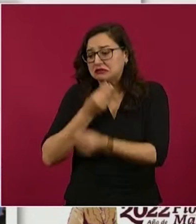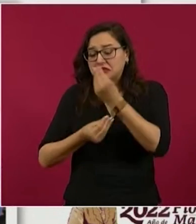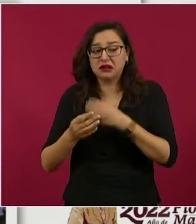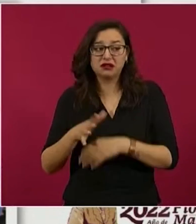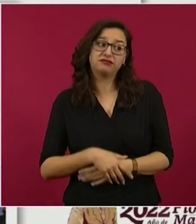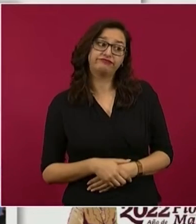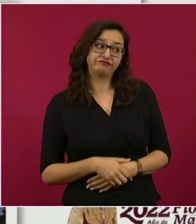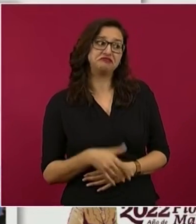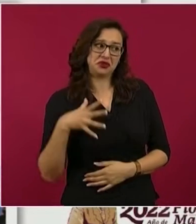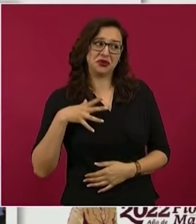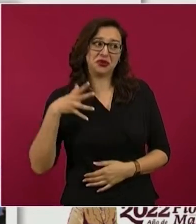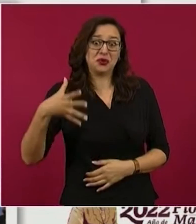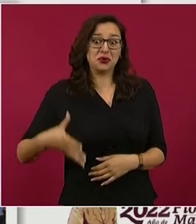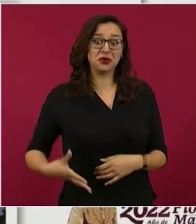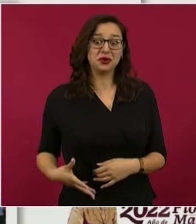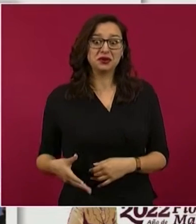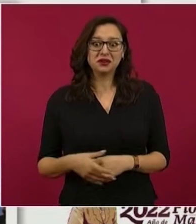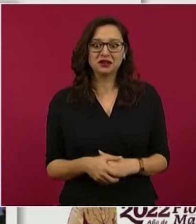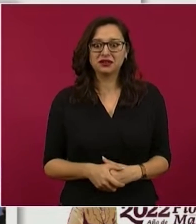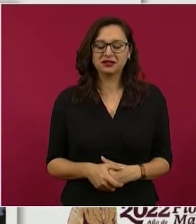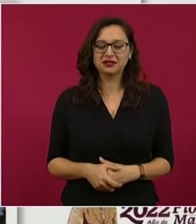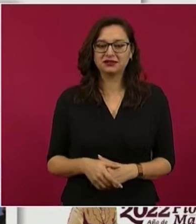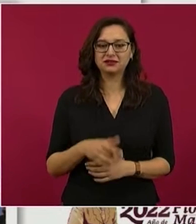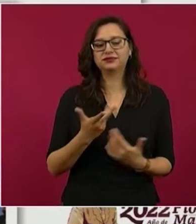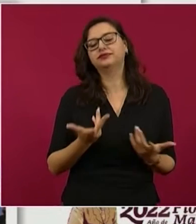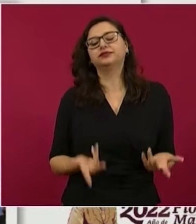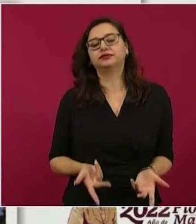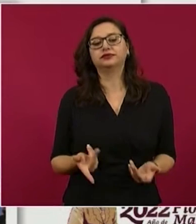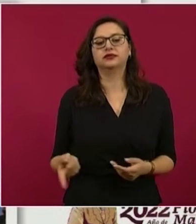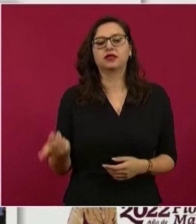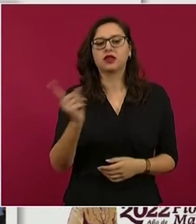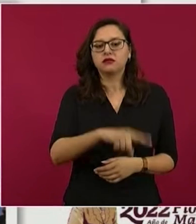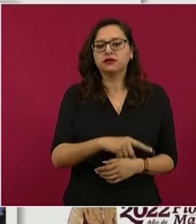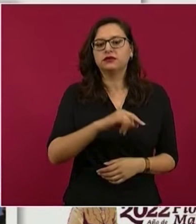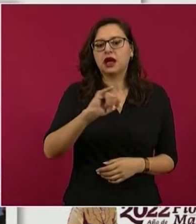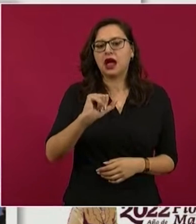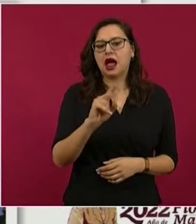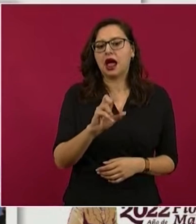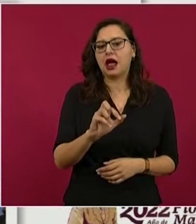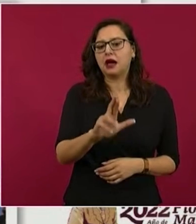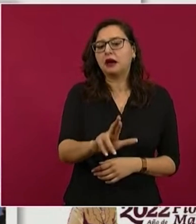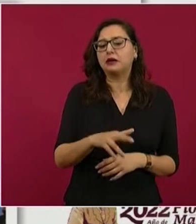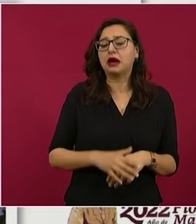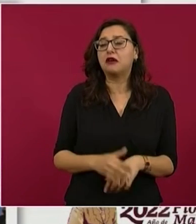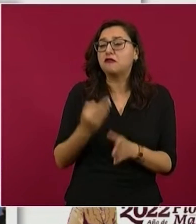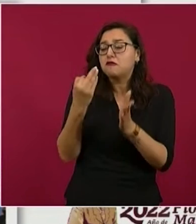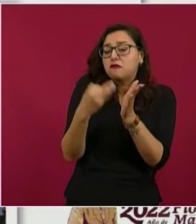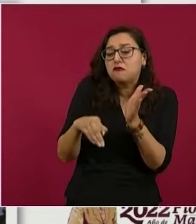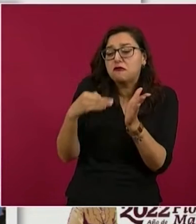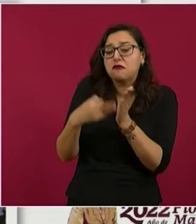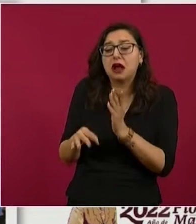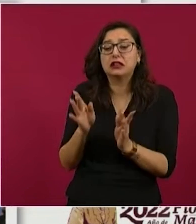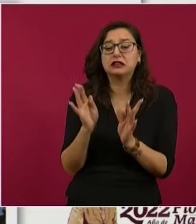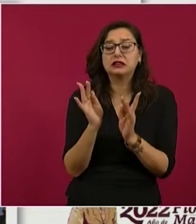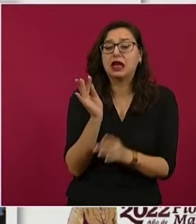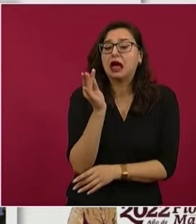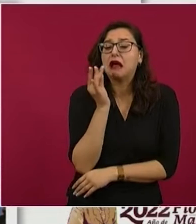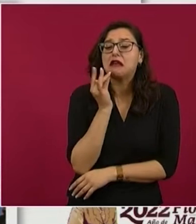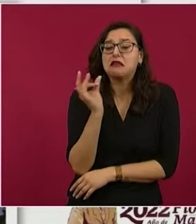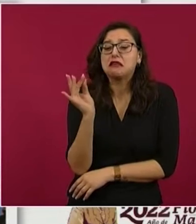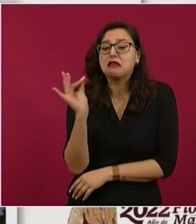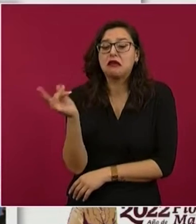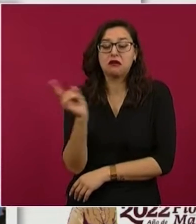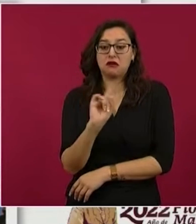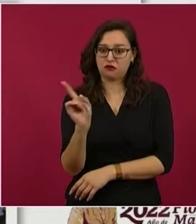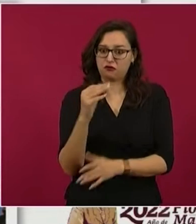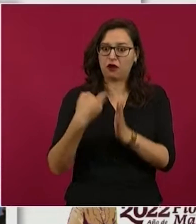honra. Javier Tello, no, no faltaban detallitos, hablamos de cosas elementales como el